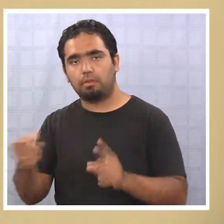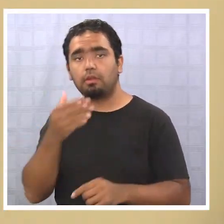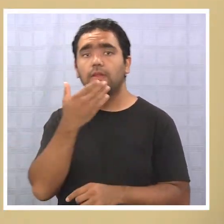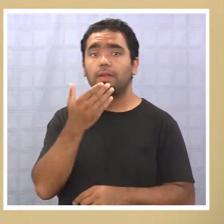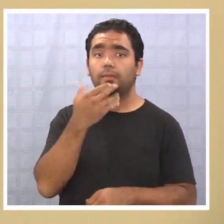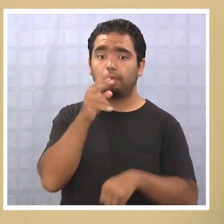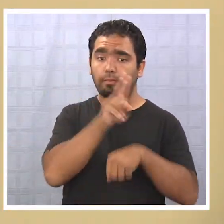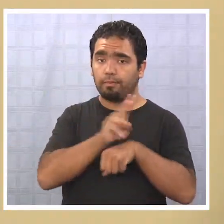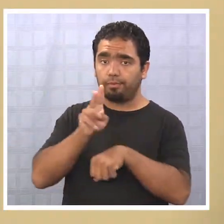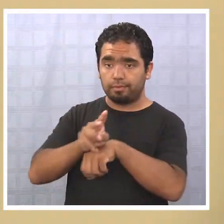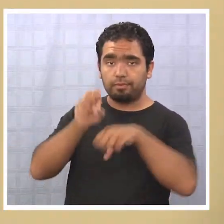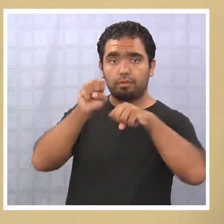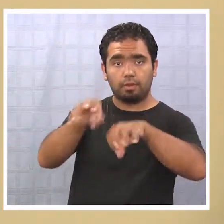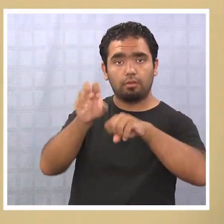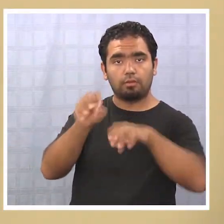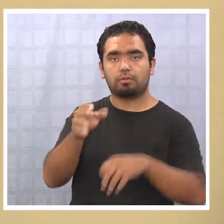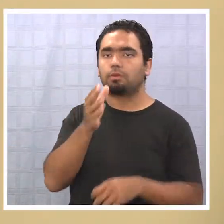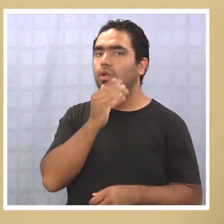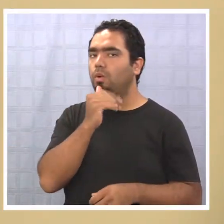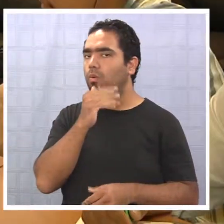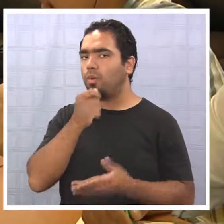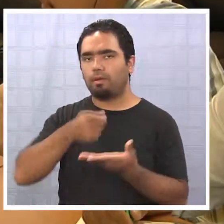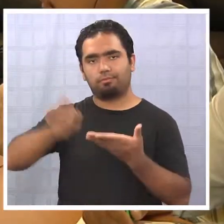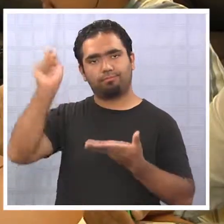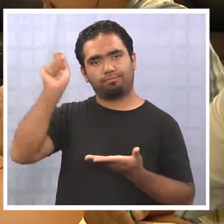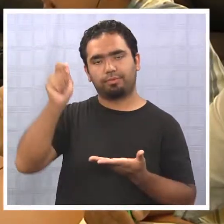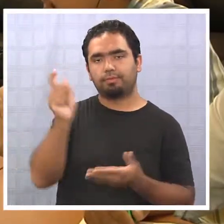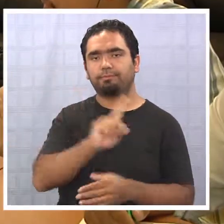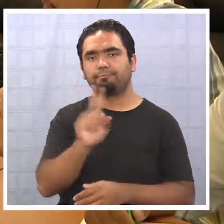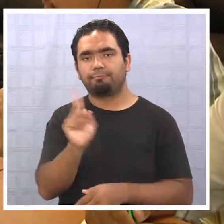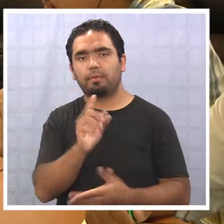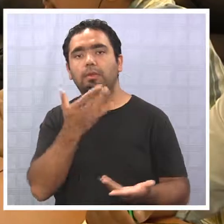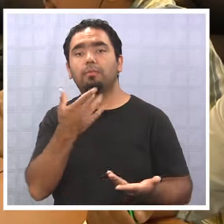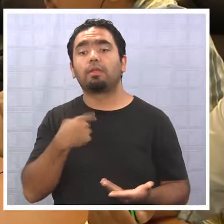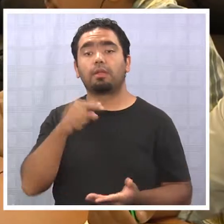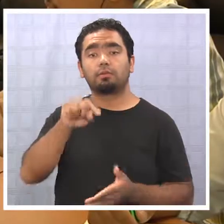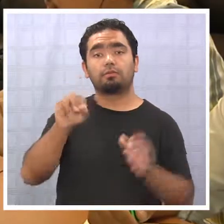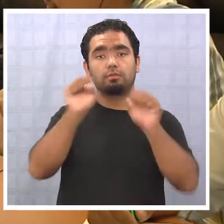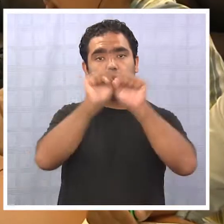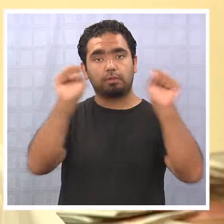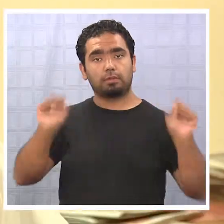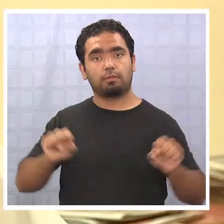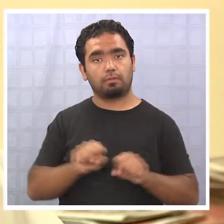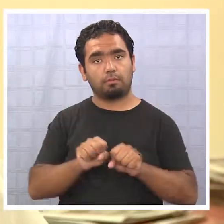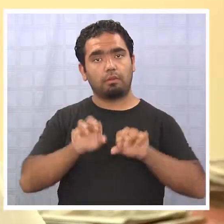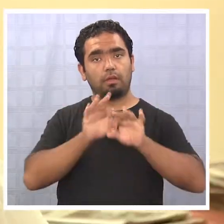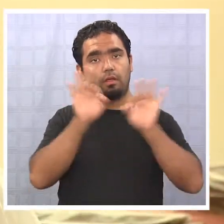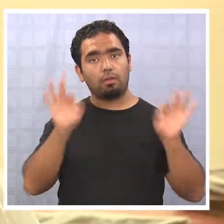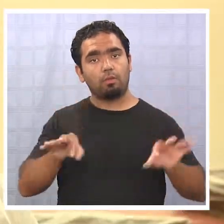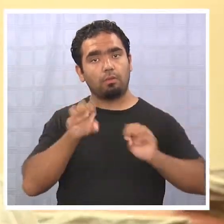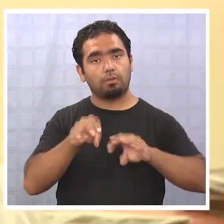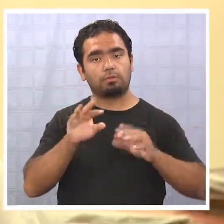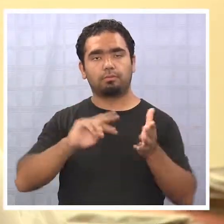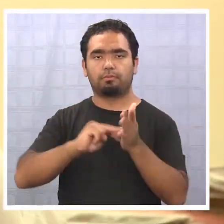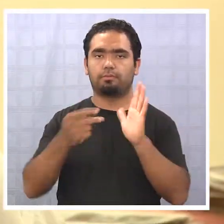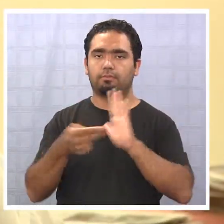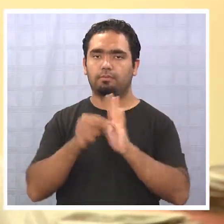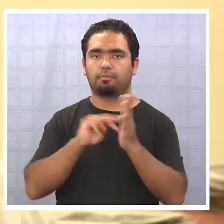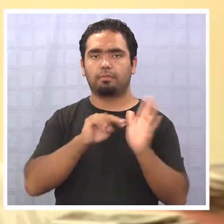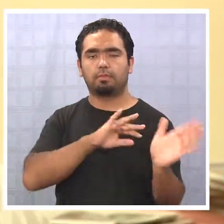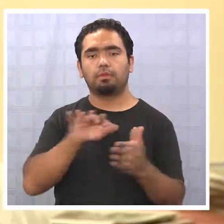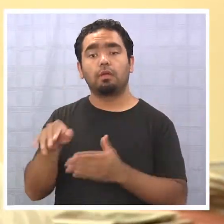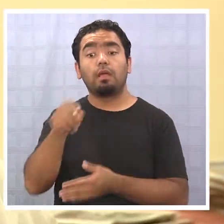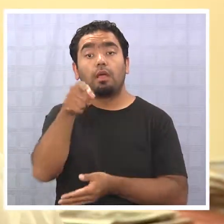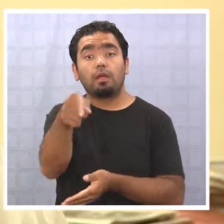educación que entregan los profesores del recinto no tiene validez ante el ministerio y ello conlleva a un problema mayor en el sistema educacional. El